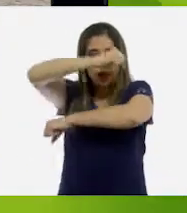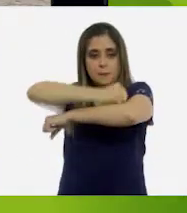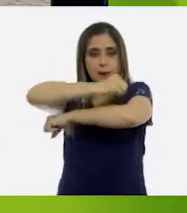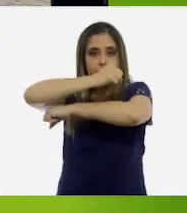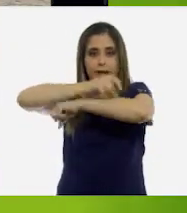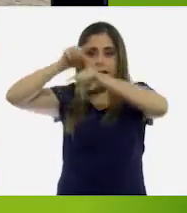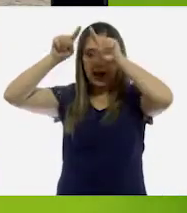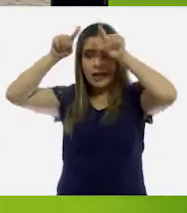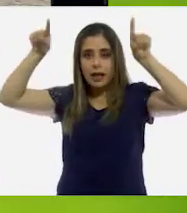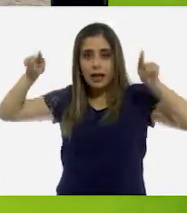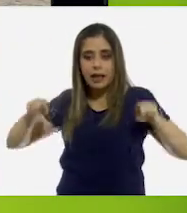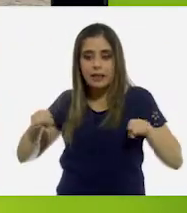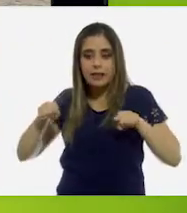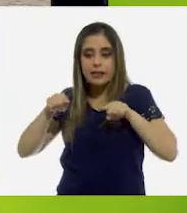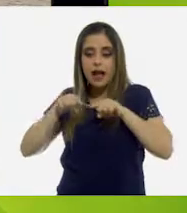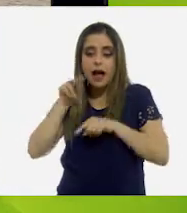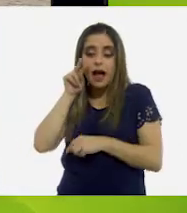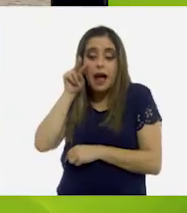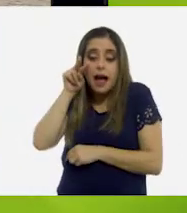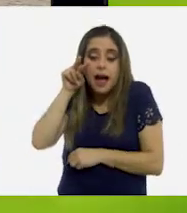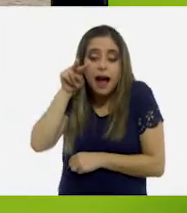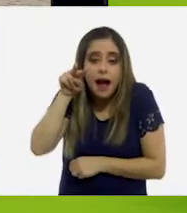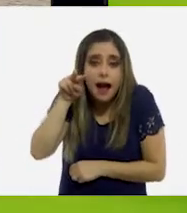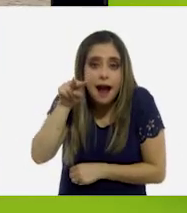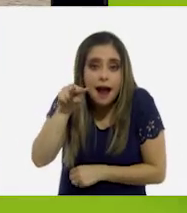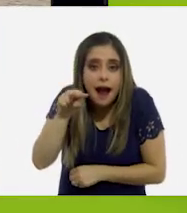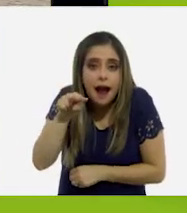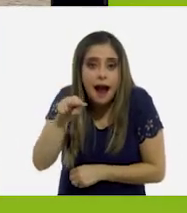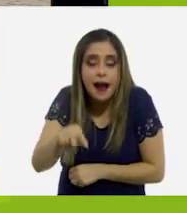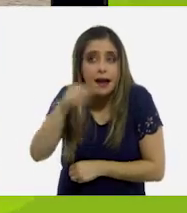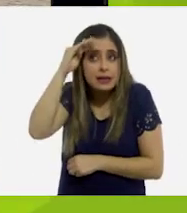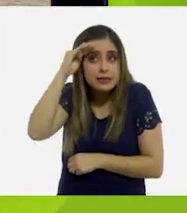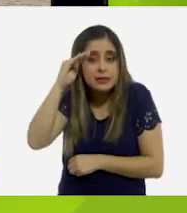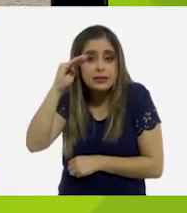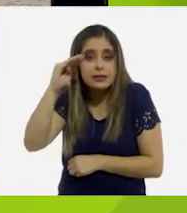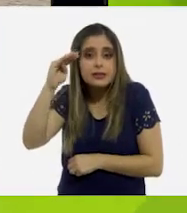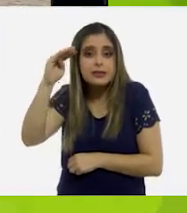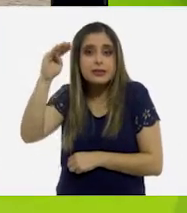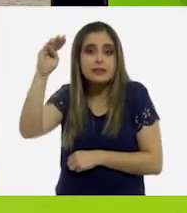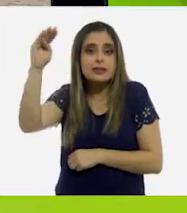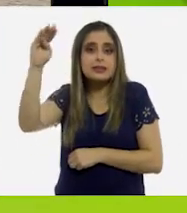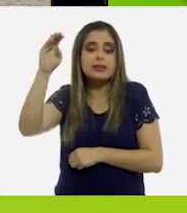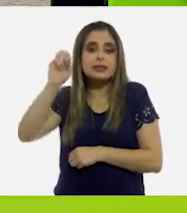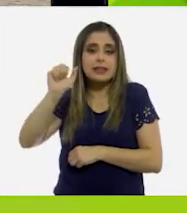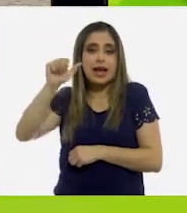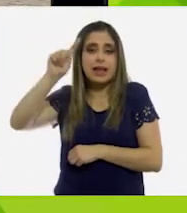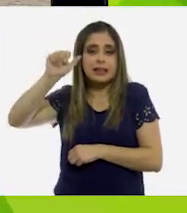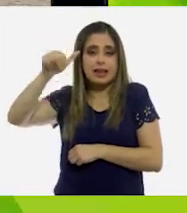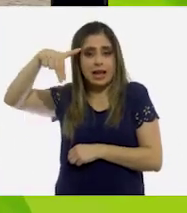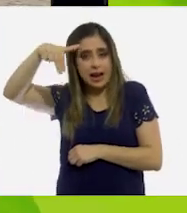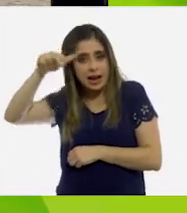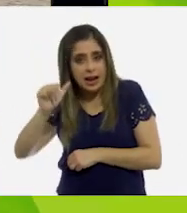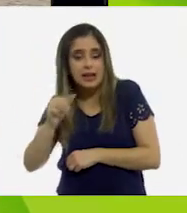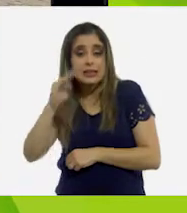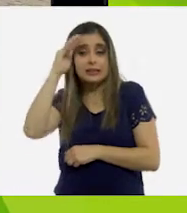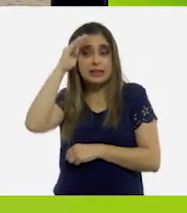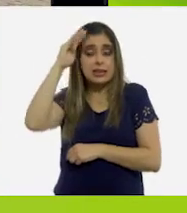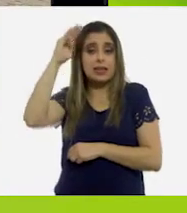por donde se asoma, señora Santana, señora